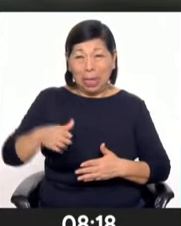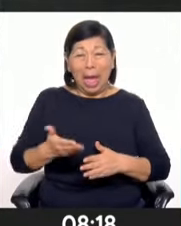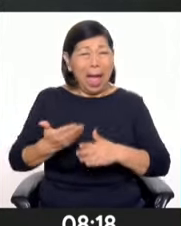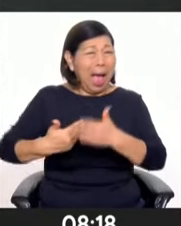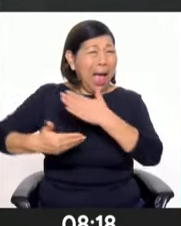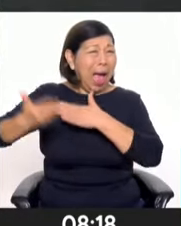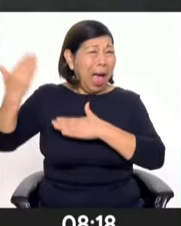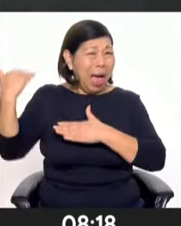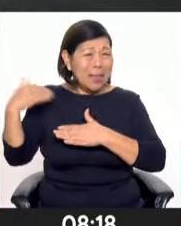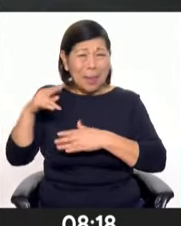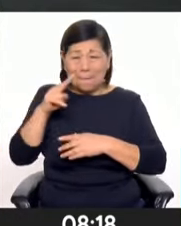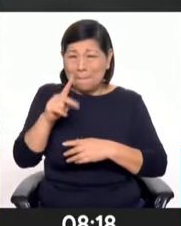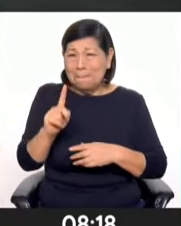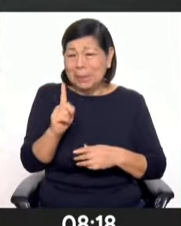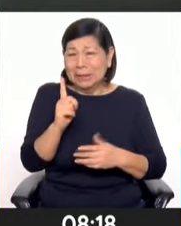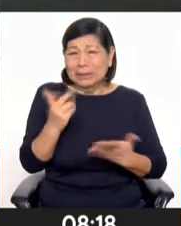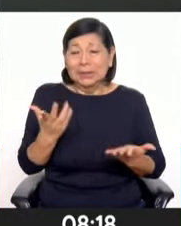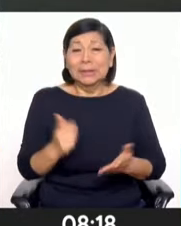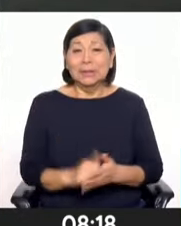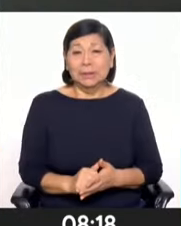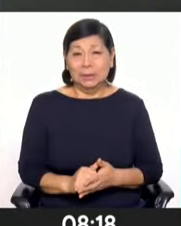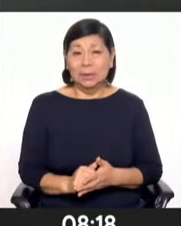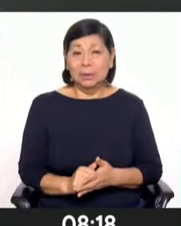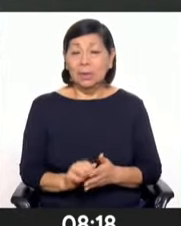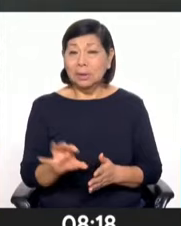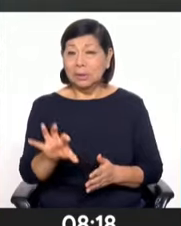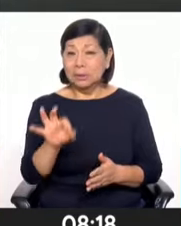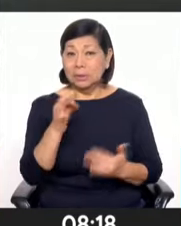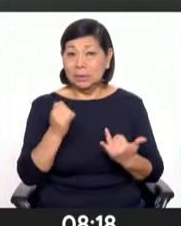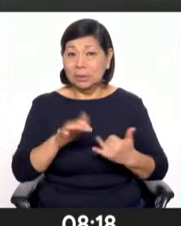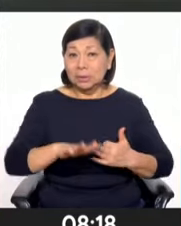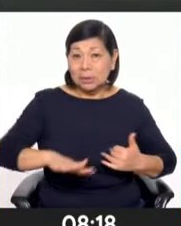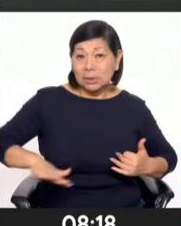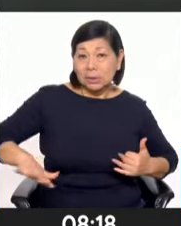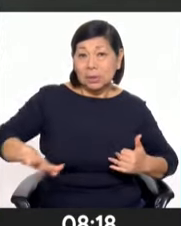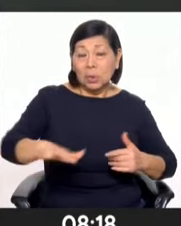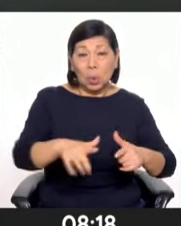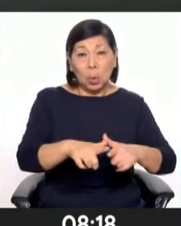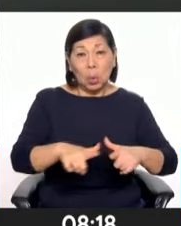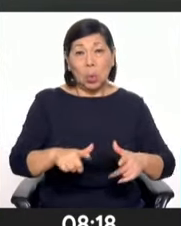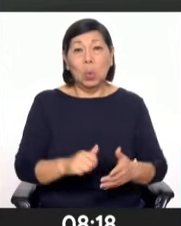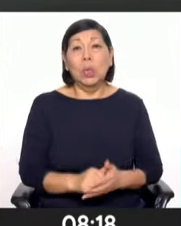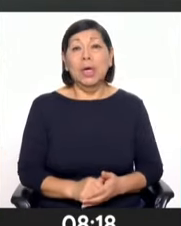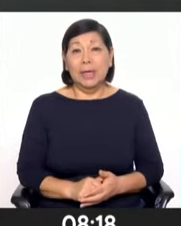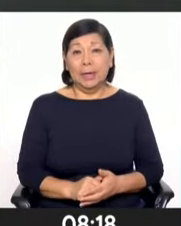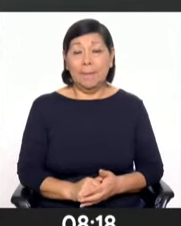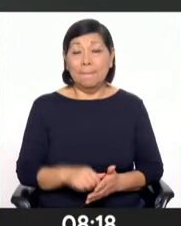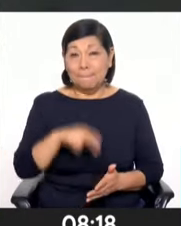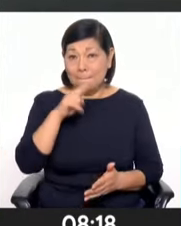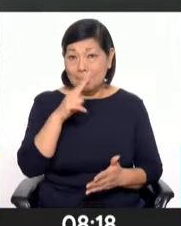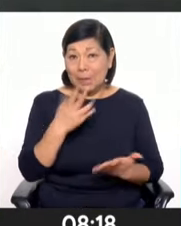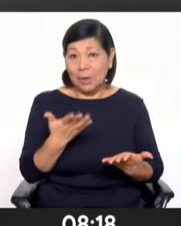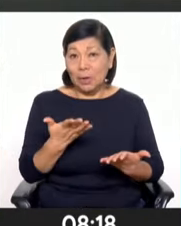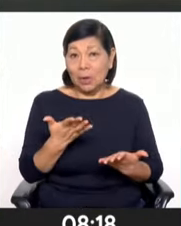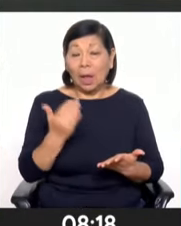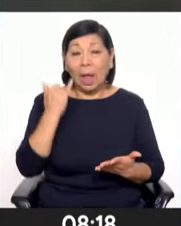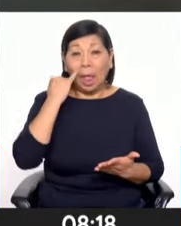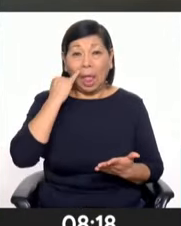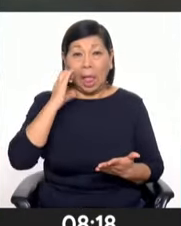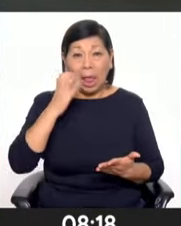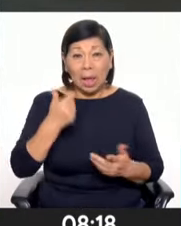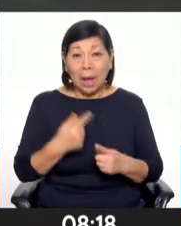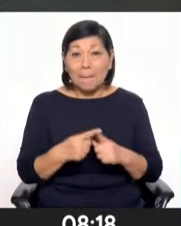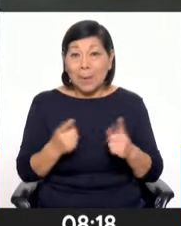sobre la tierra. Habría sido encontrado en esta zona de nuestro país, en Perú, en la región Ica.